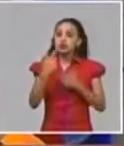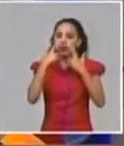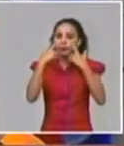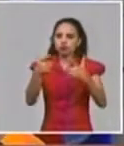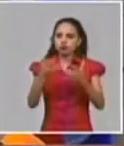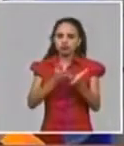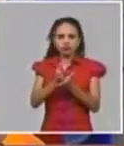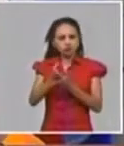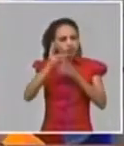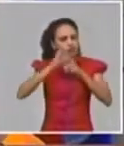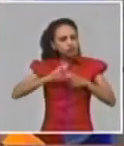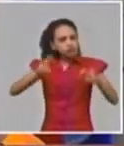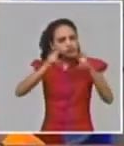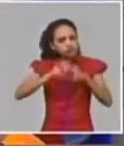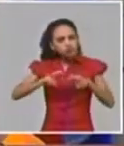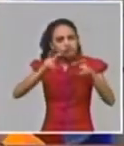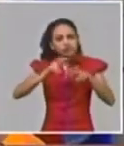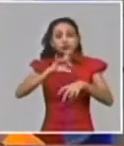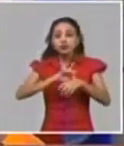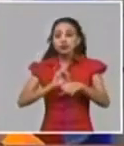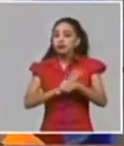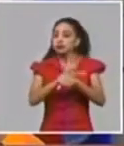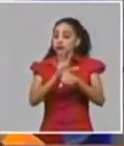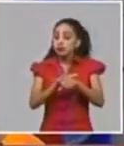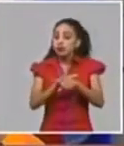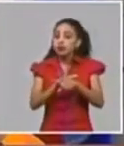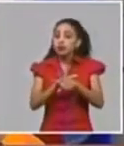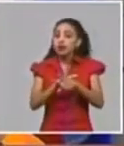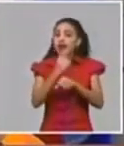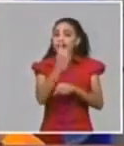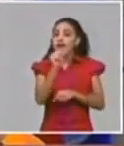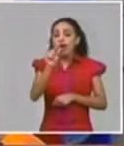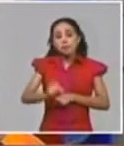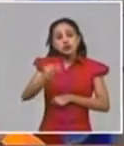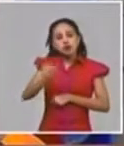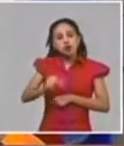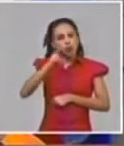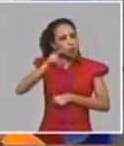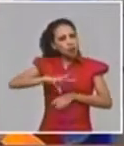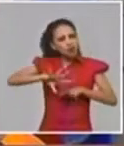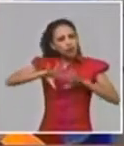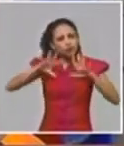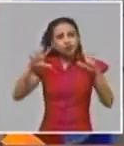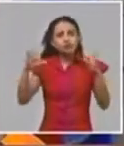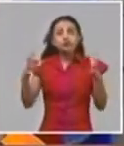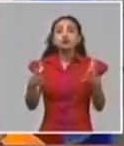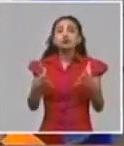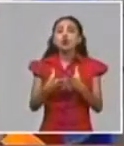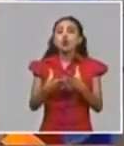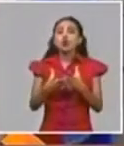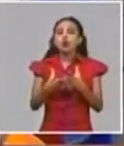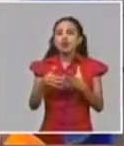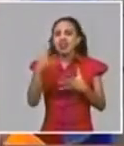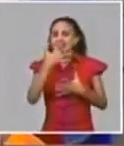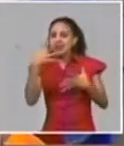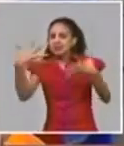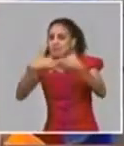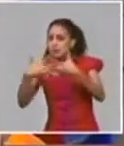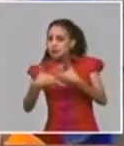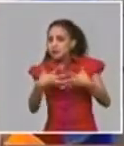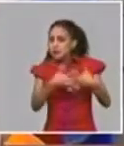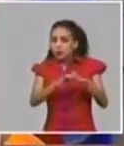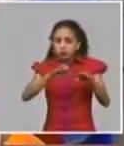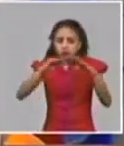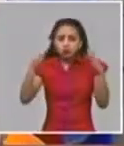la investigación antireneológica de cada uno de los casos para buscar toda la cadena de transmisión y no se nos quede nadie fuera